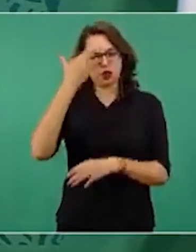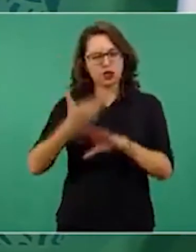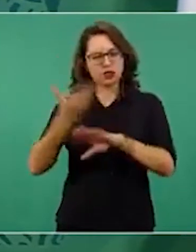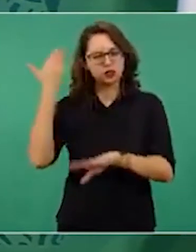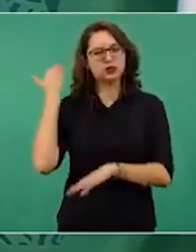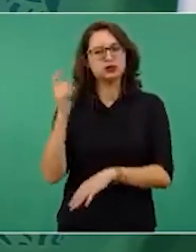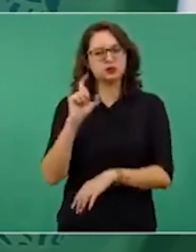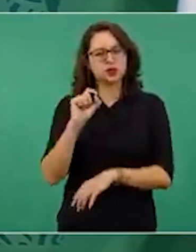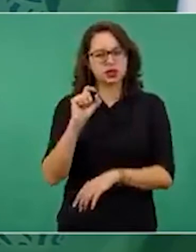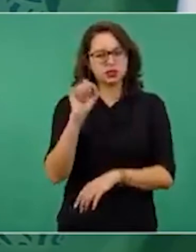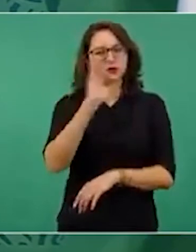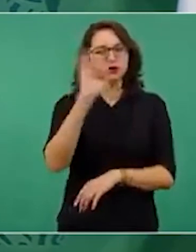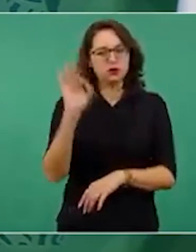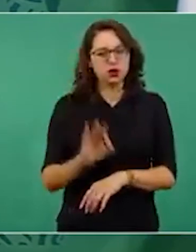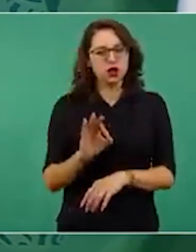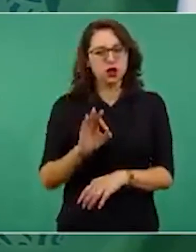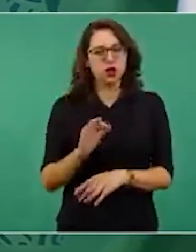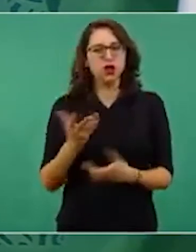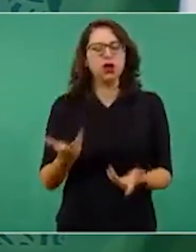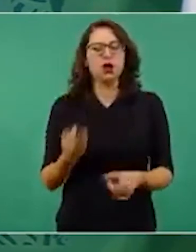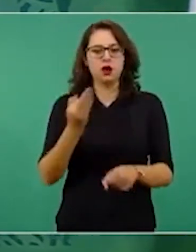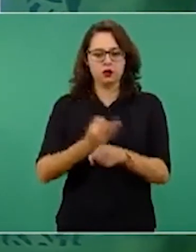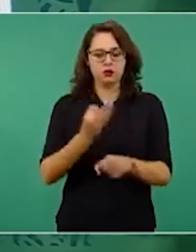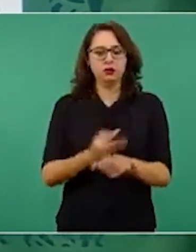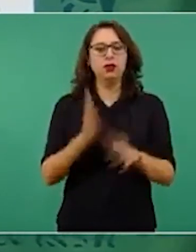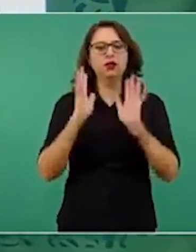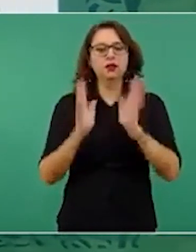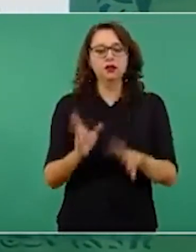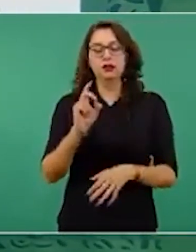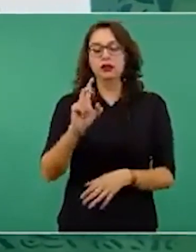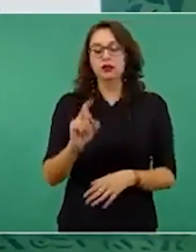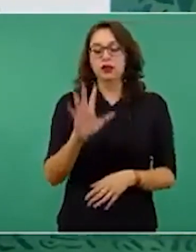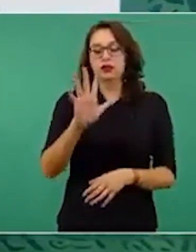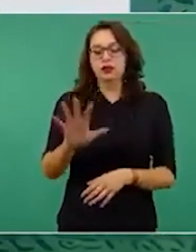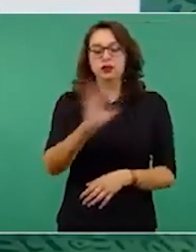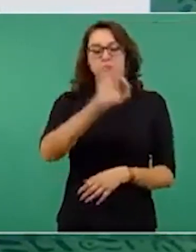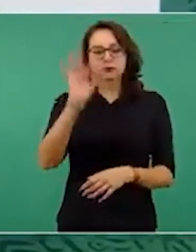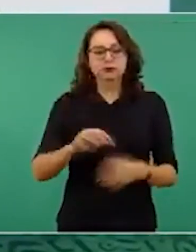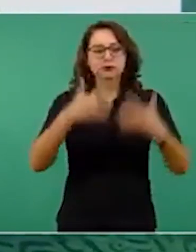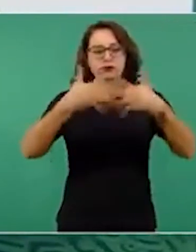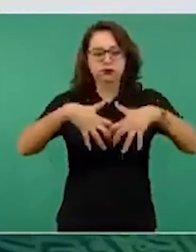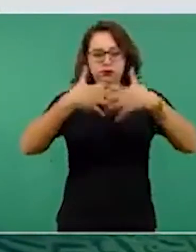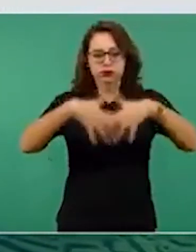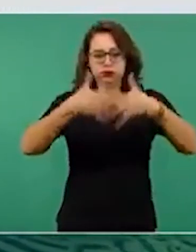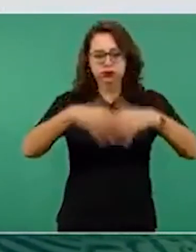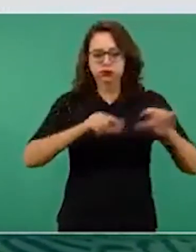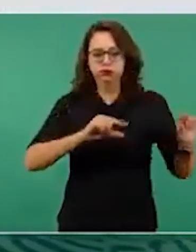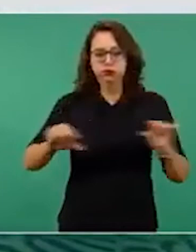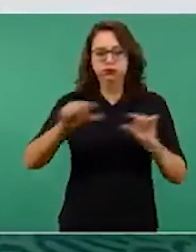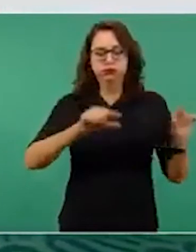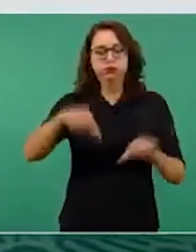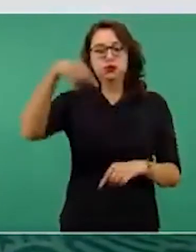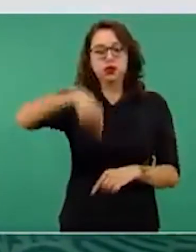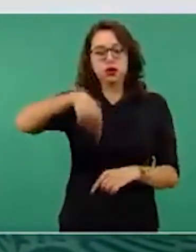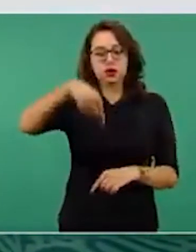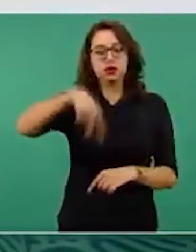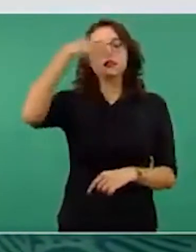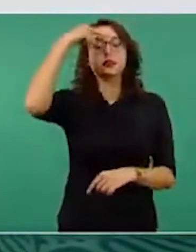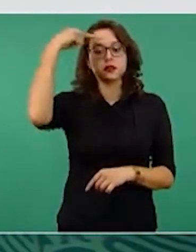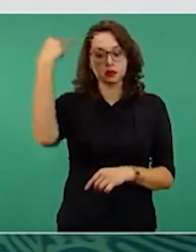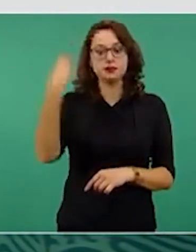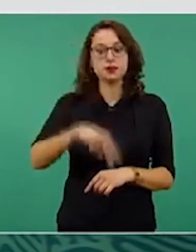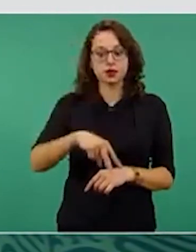aumentando en BASA en México, o en BASA y terminadas en México, y ese porcentaje va